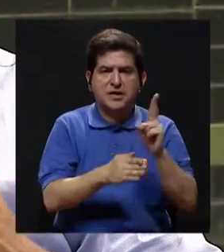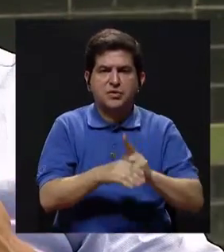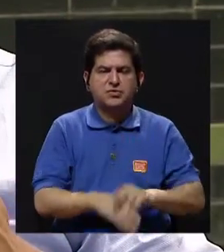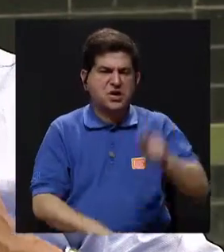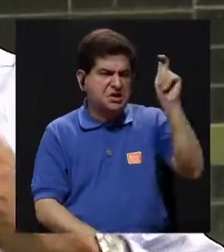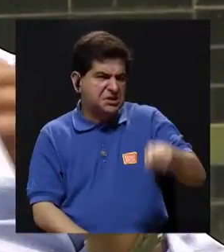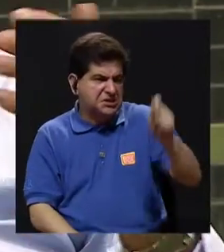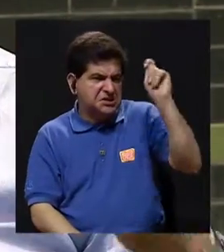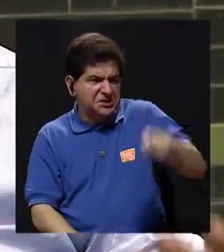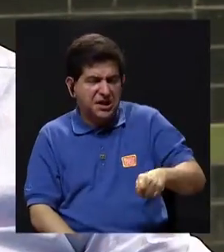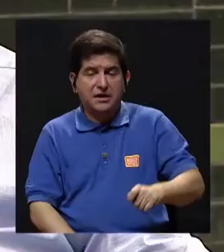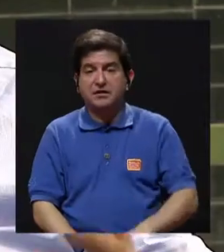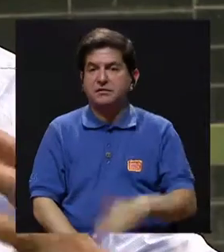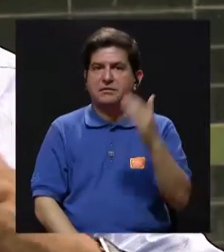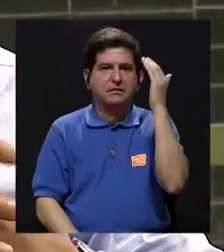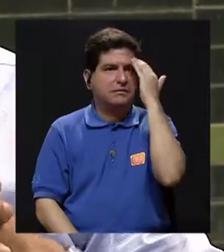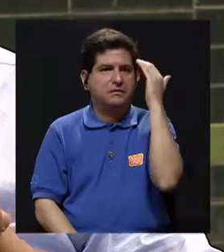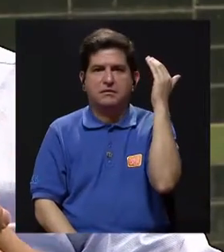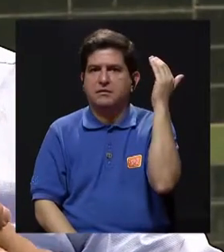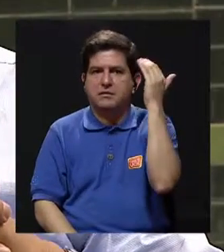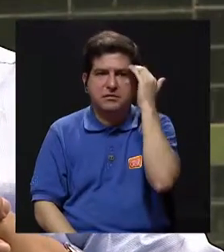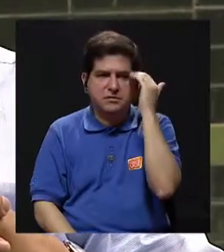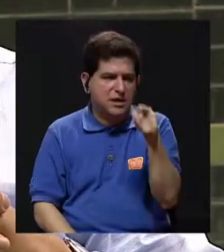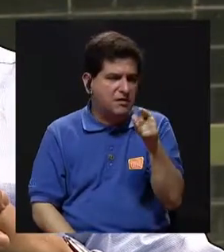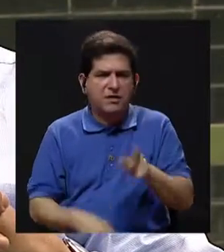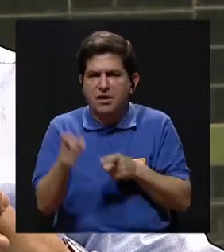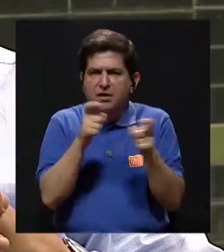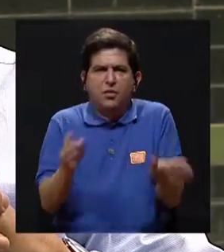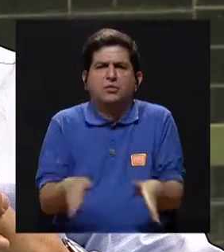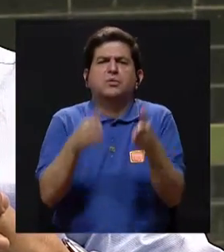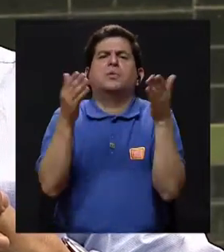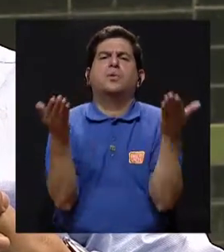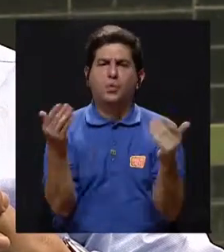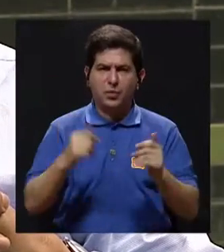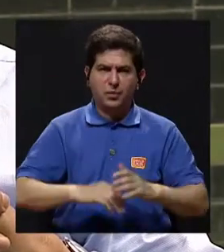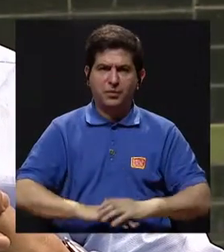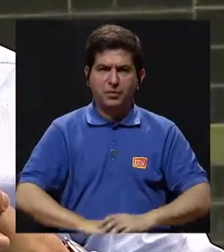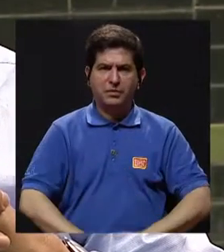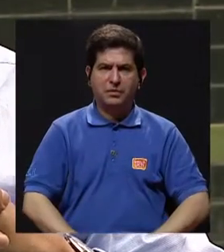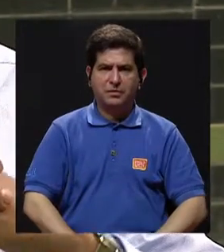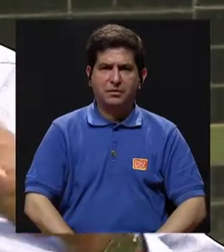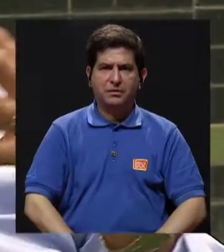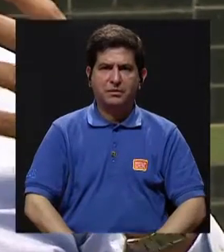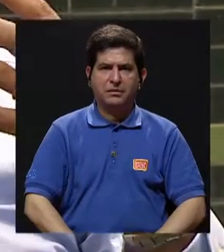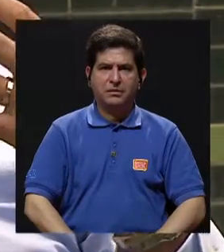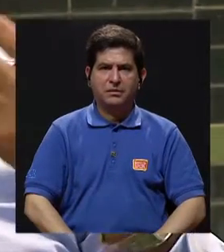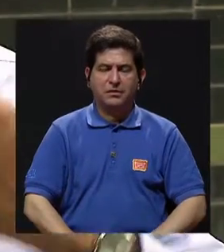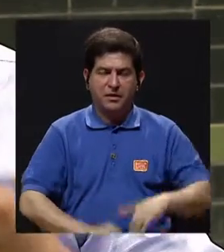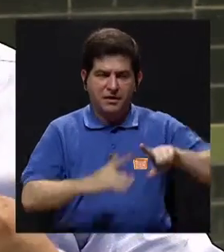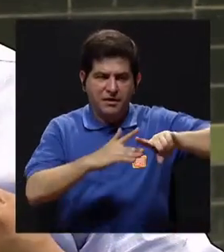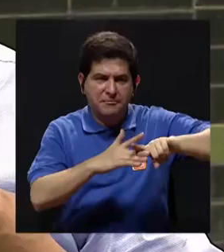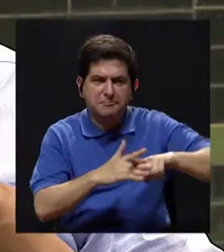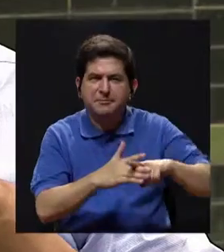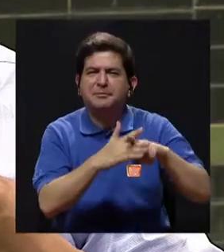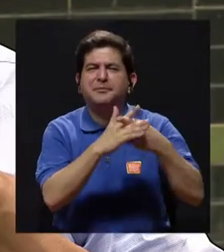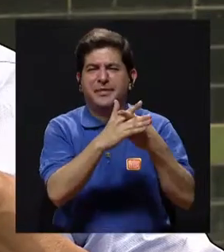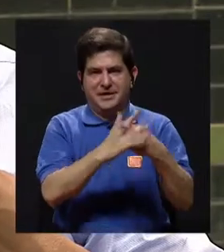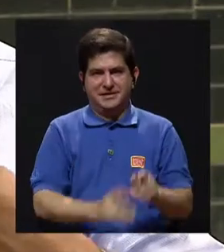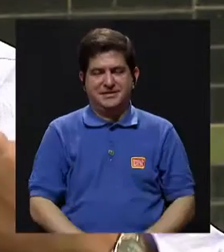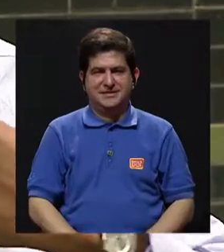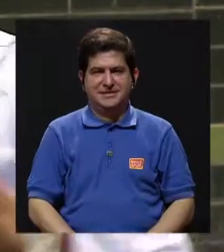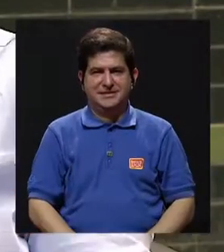usar las tarjetas a veces con desconocimiento de cómo se maneja una tarjeta y empezamos a